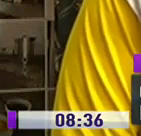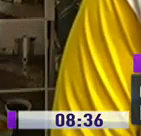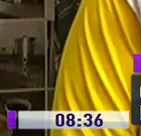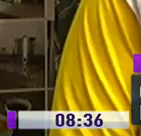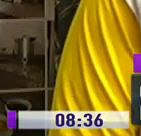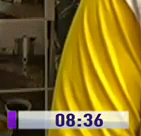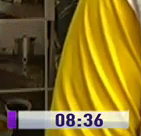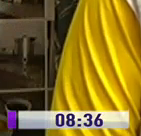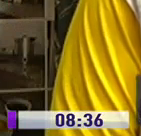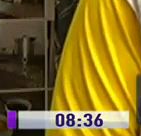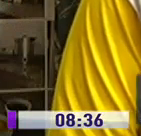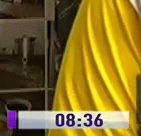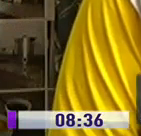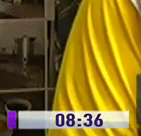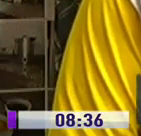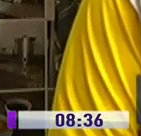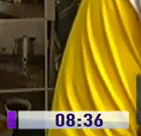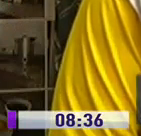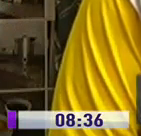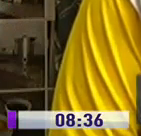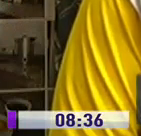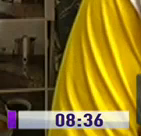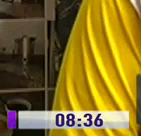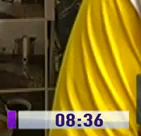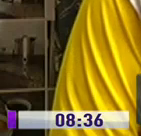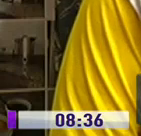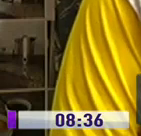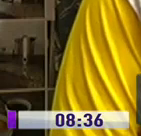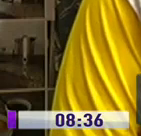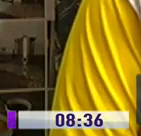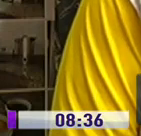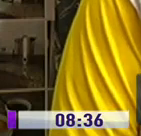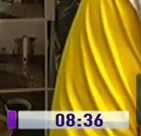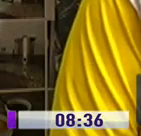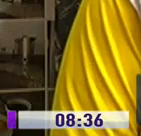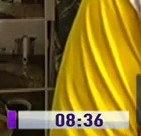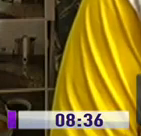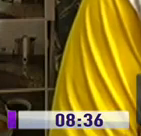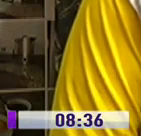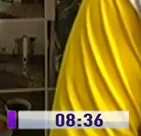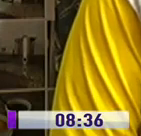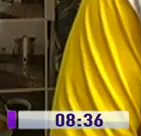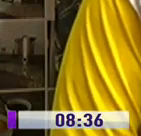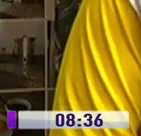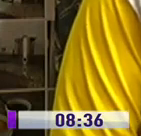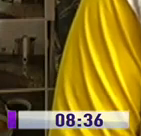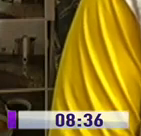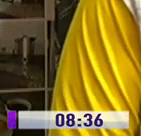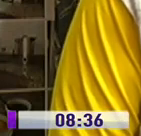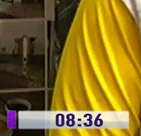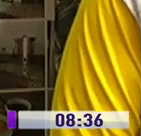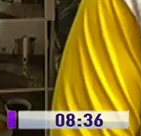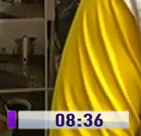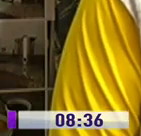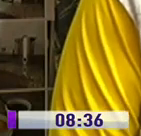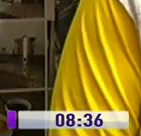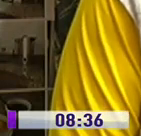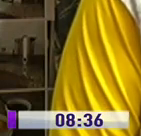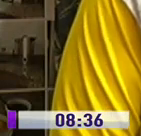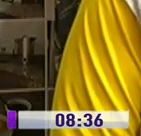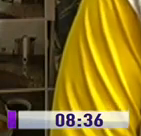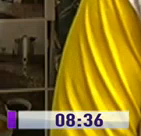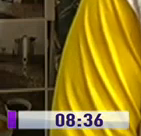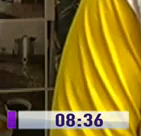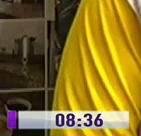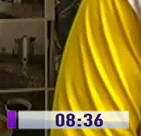lejos, nunca íbamos a llegar a nosotros a tener esta emergencia, pero hoy que estoy caminando, entrando a los hospitales, a las